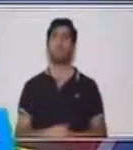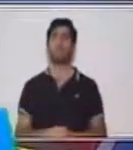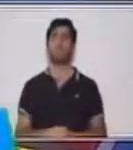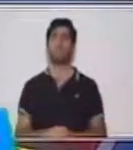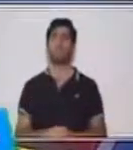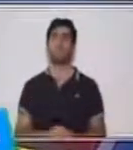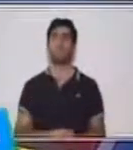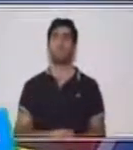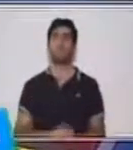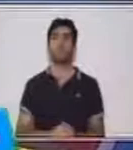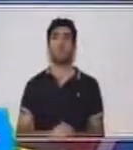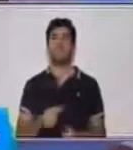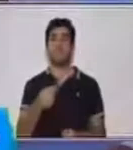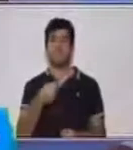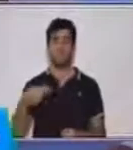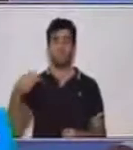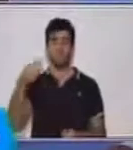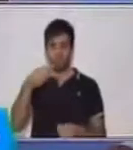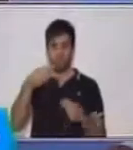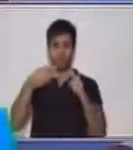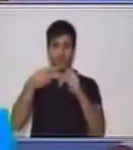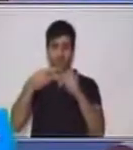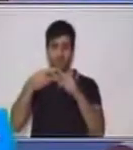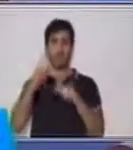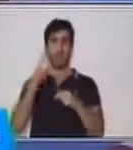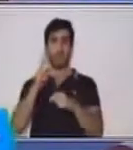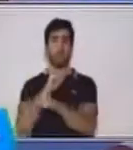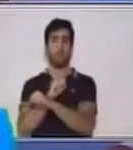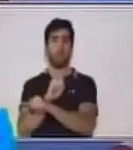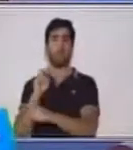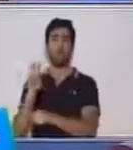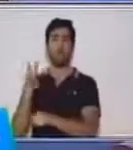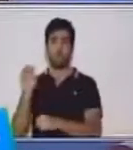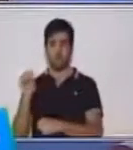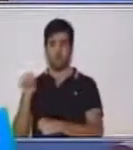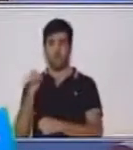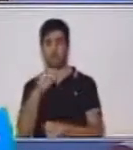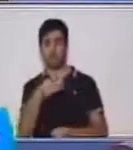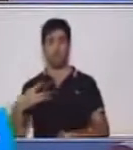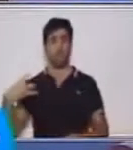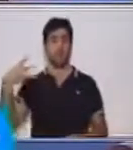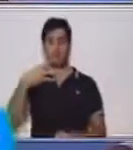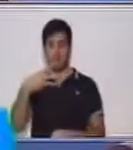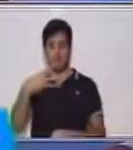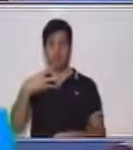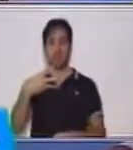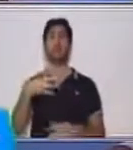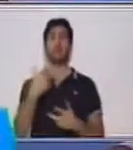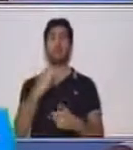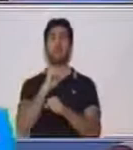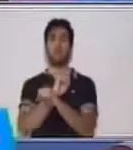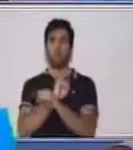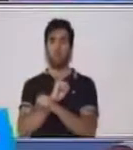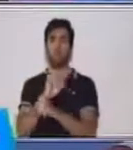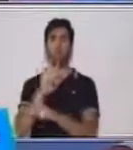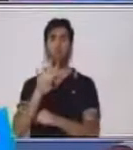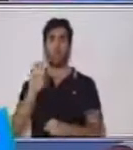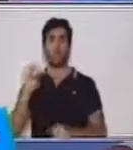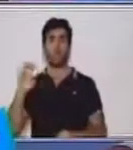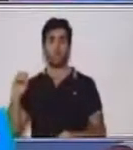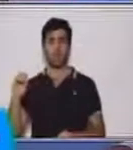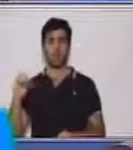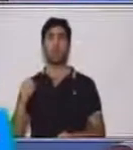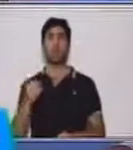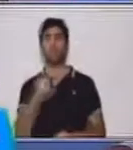que está en el nivel dos se multiplica por veinte. Todo número que está en el nivel tres se multiplica por cuatrocientos.